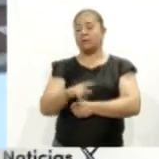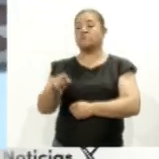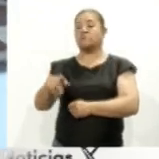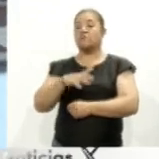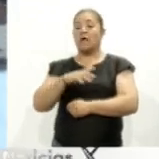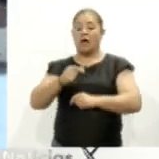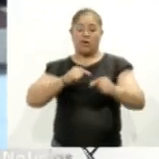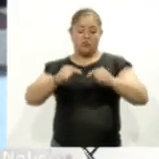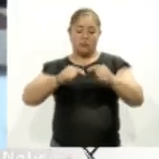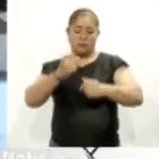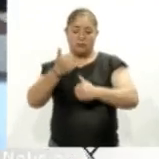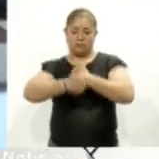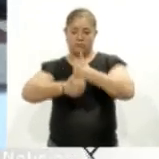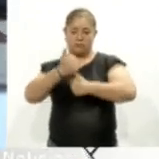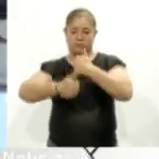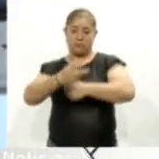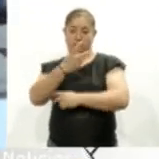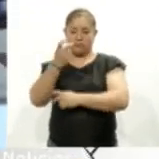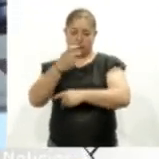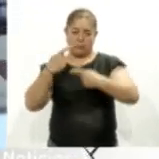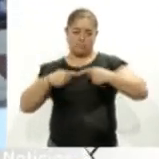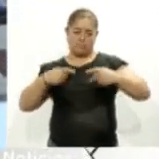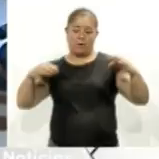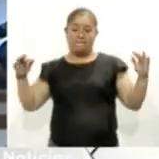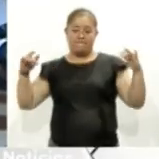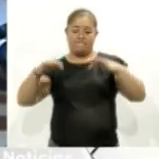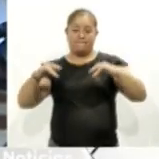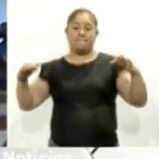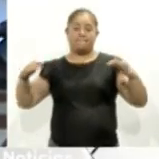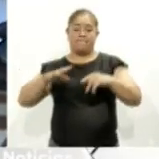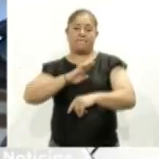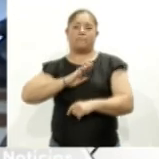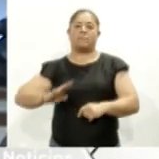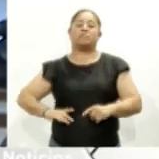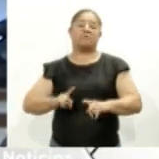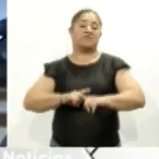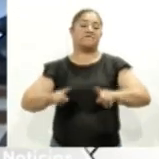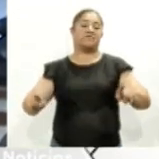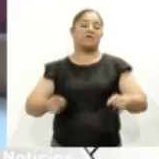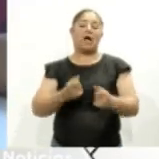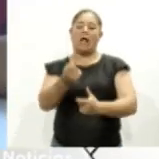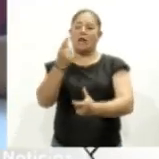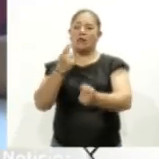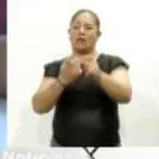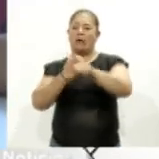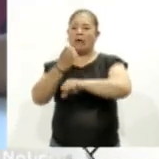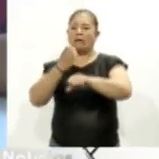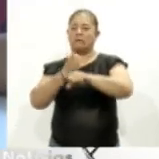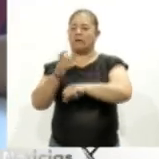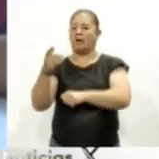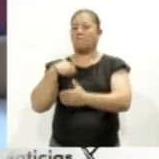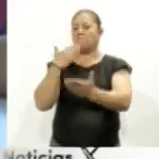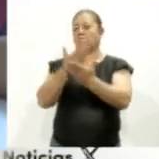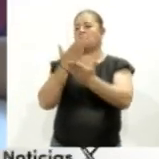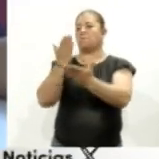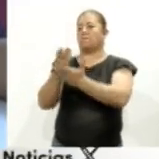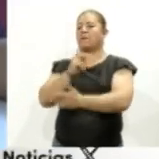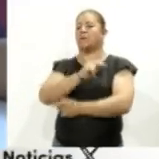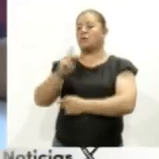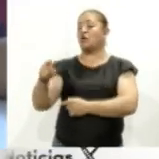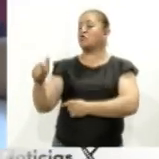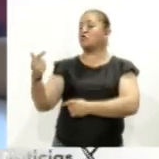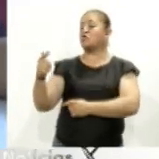ajedrecistas de diferentes municipios y estados de la región en las seis categorías convocadas. Participaron 11 de los 12